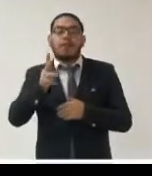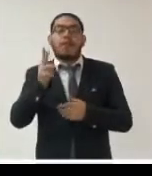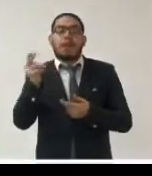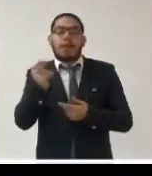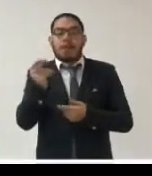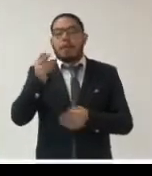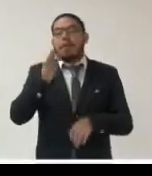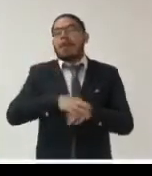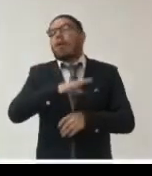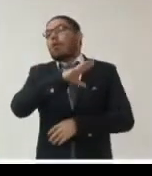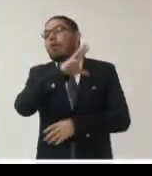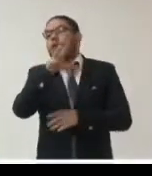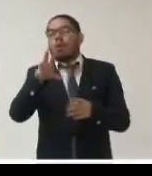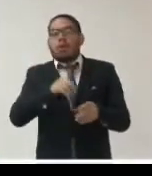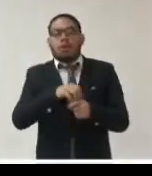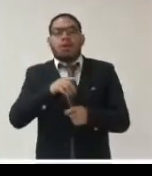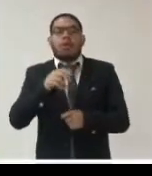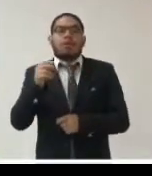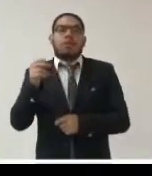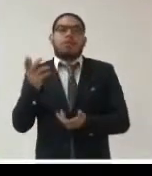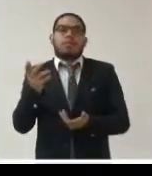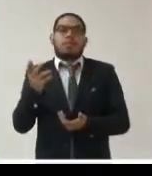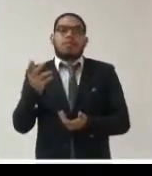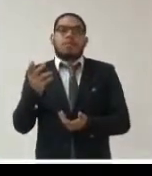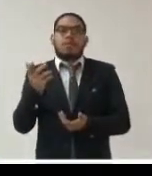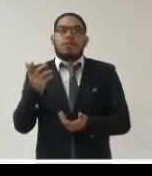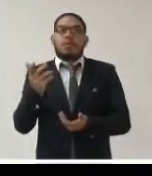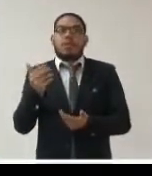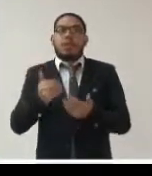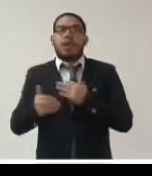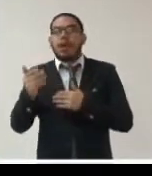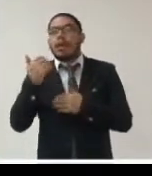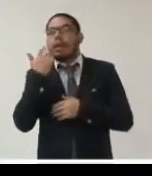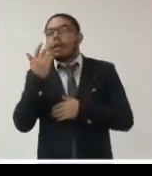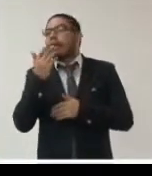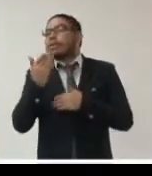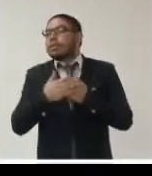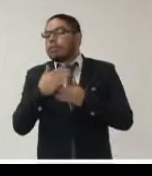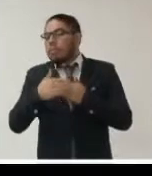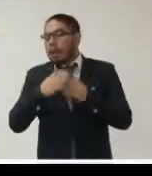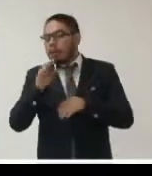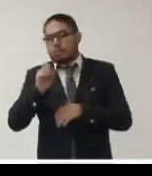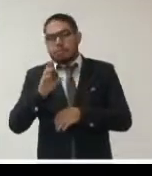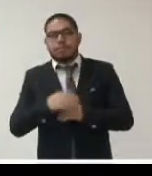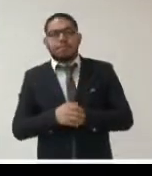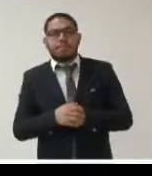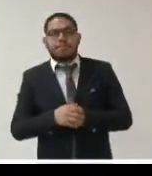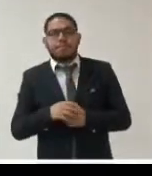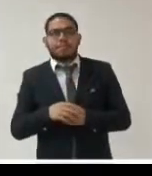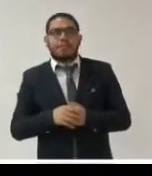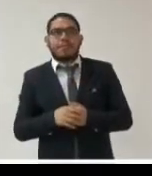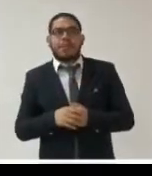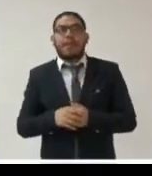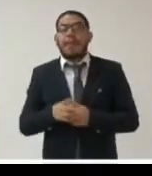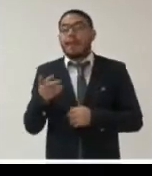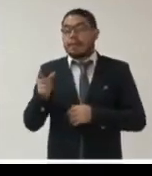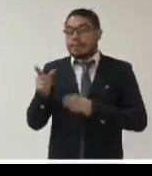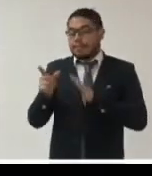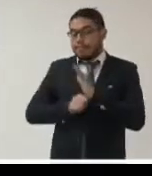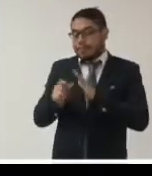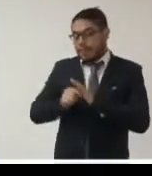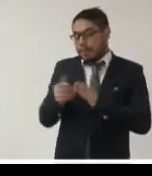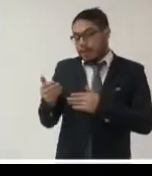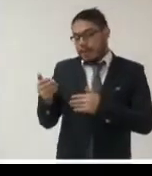para todos los procesos de adquisición en tiempos normales en los últimos meses se han definido